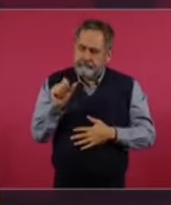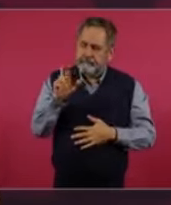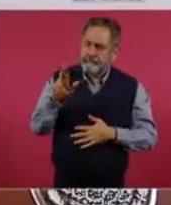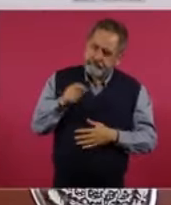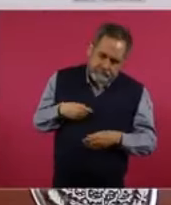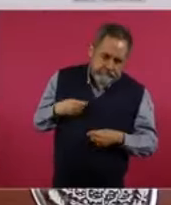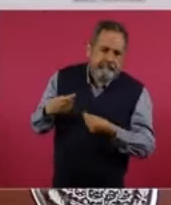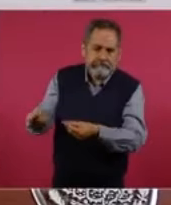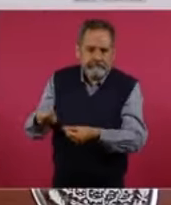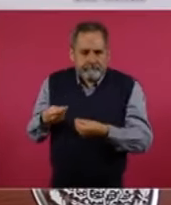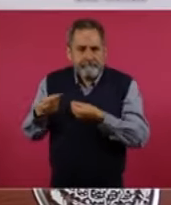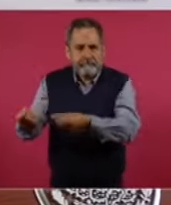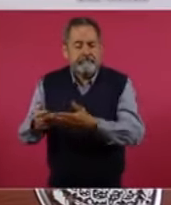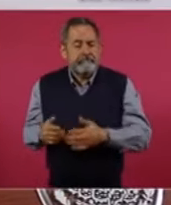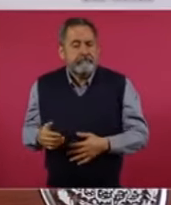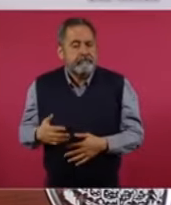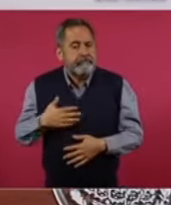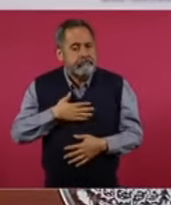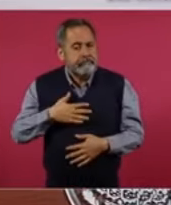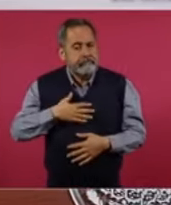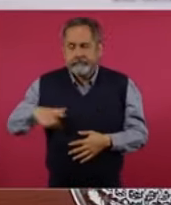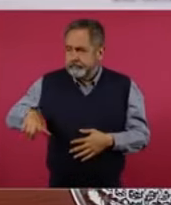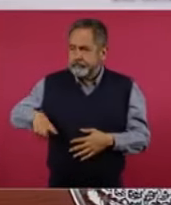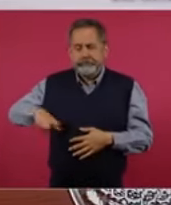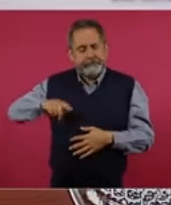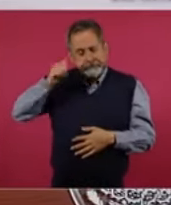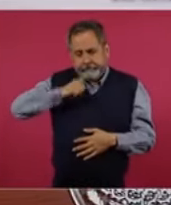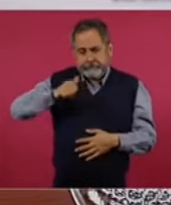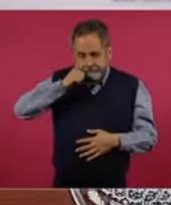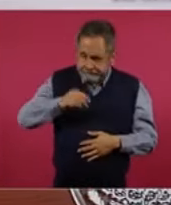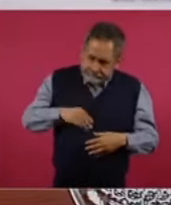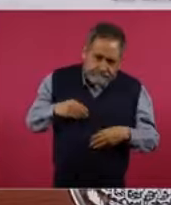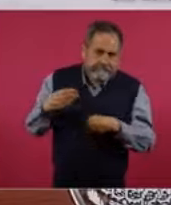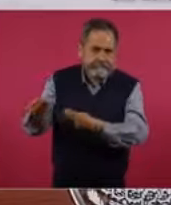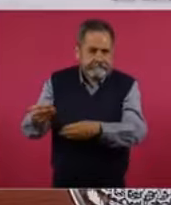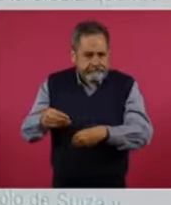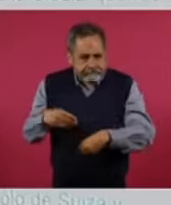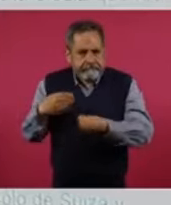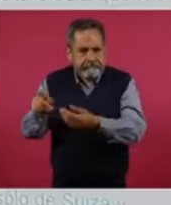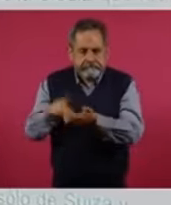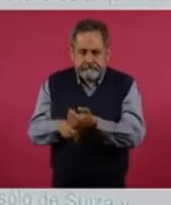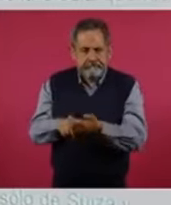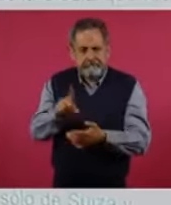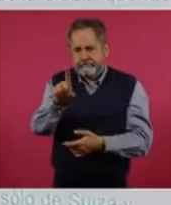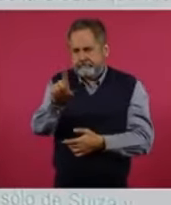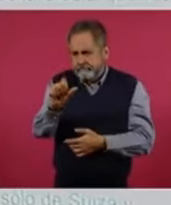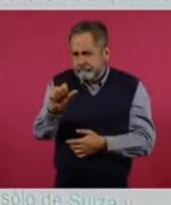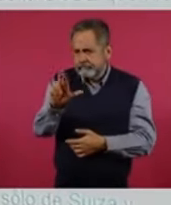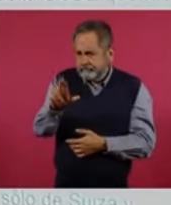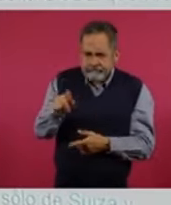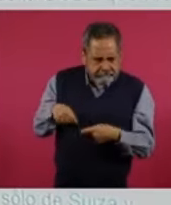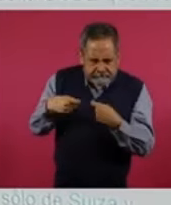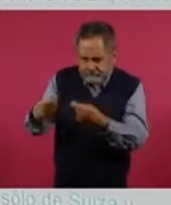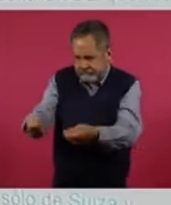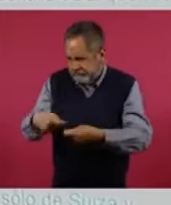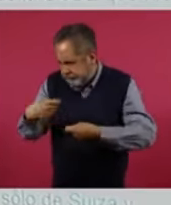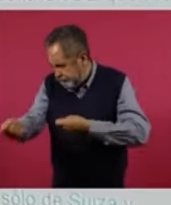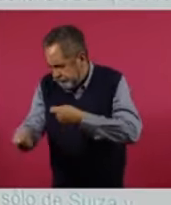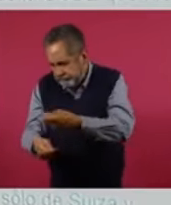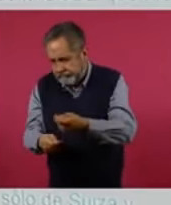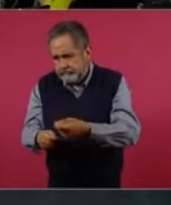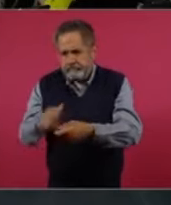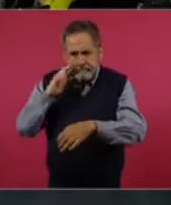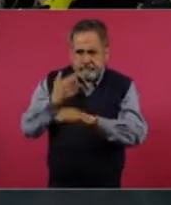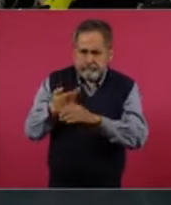Nosotros somos gobiernos, somos un gobierno que le da al pueblo lo que le